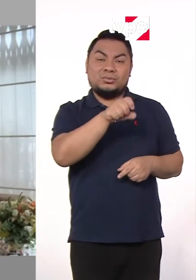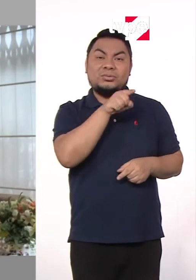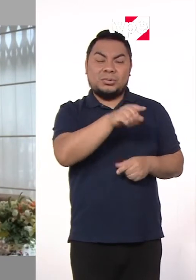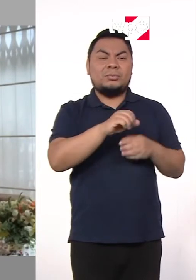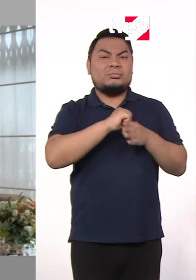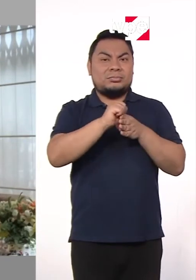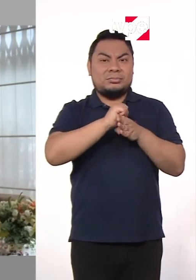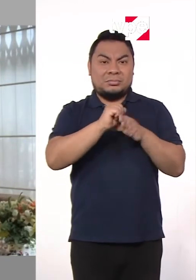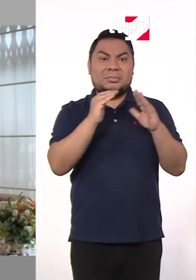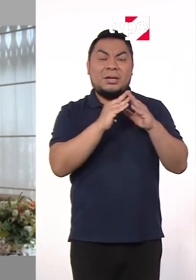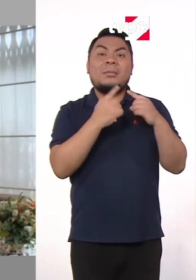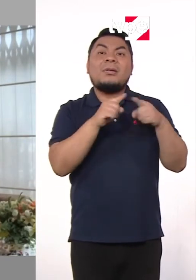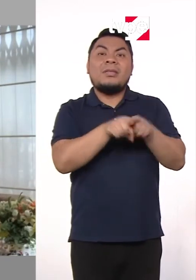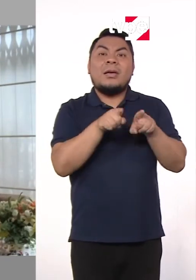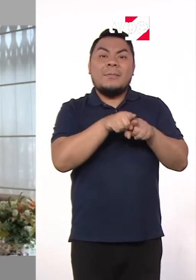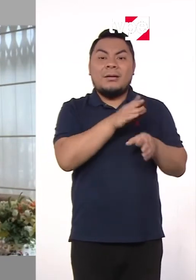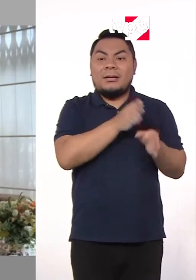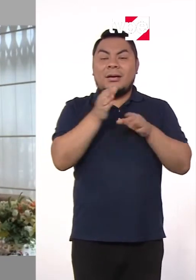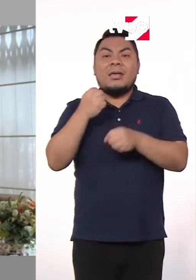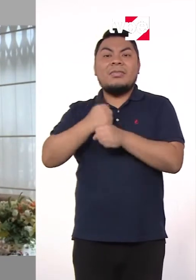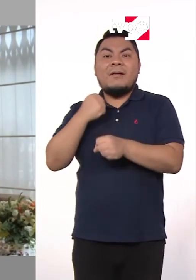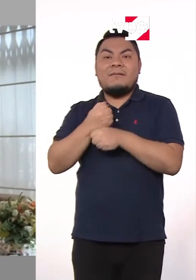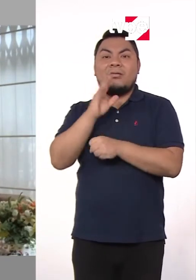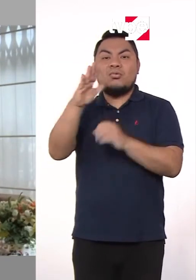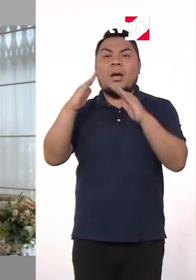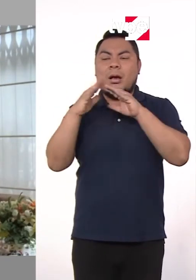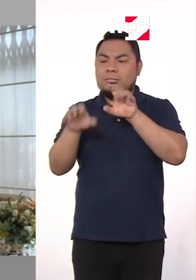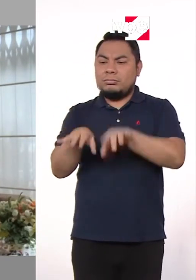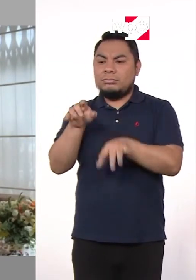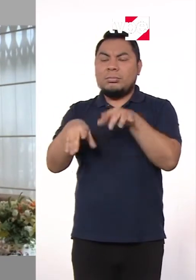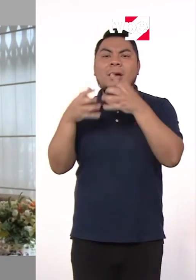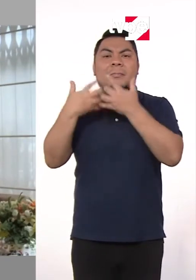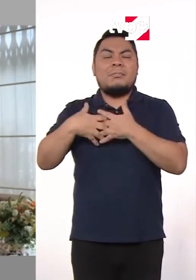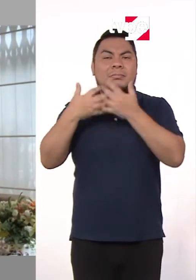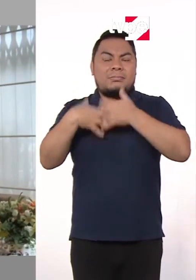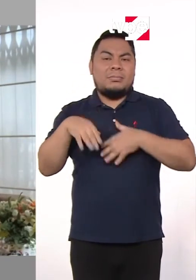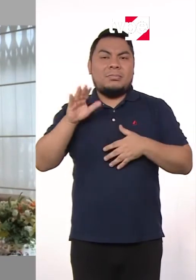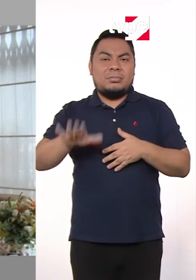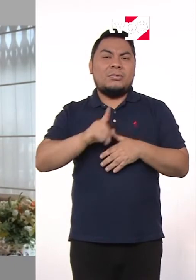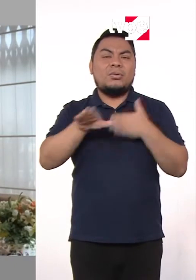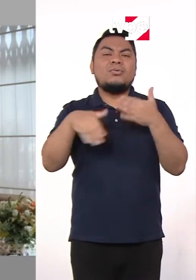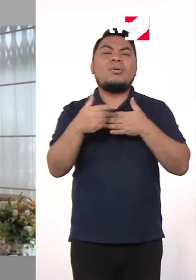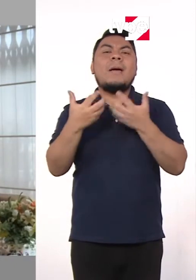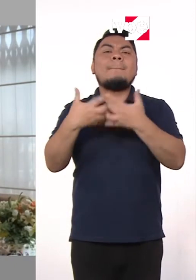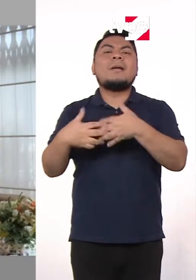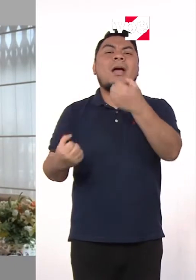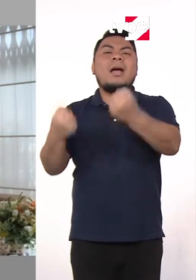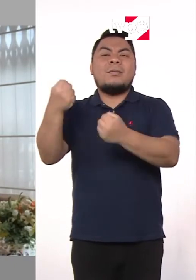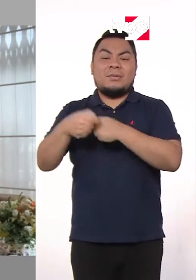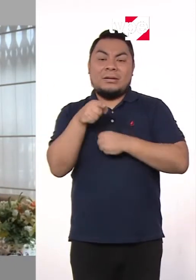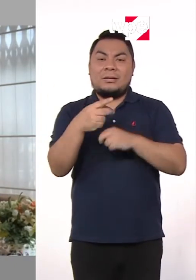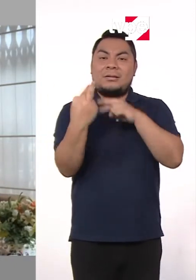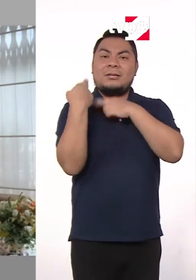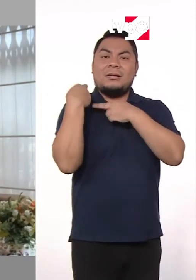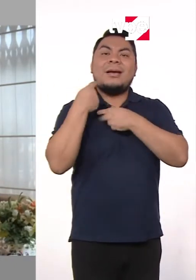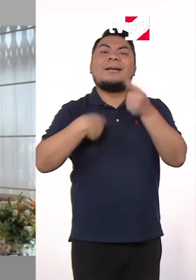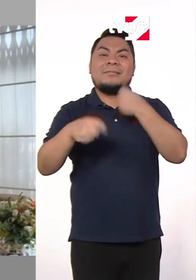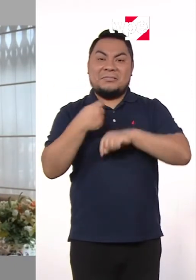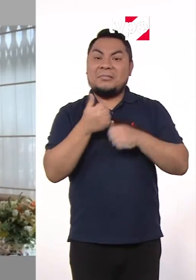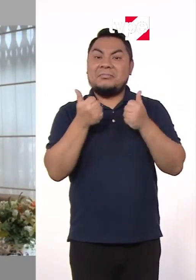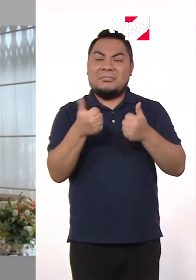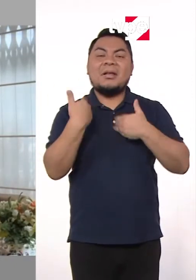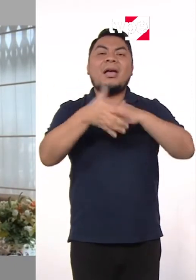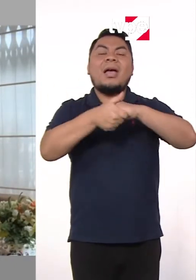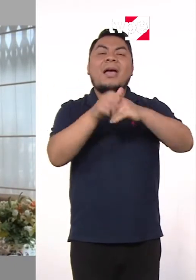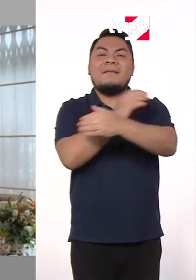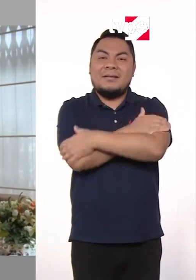entrenamientos, sino que trabaja de manera remota para una empresa de autos. Él es coordinador de ventas. Un